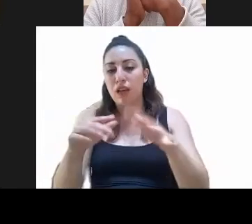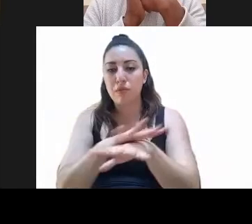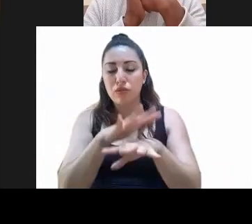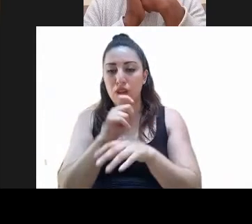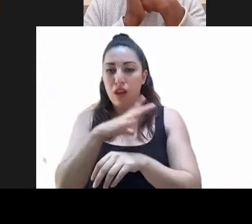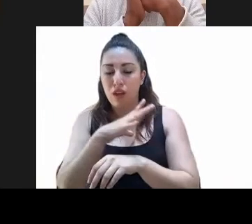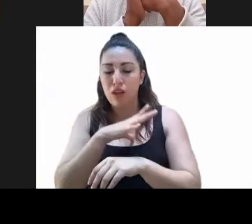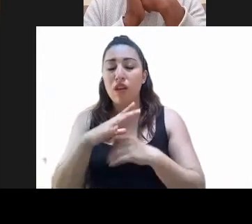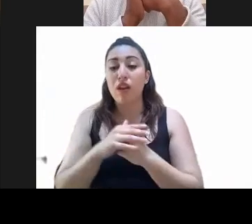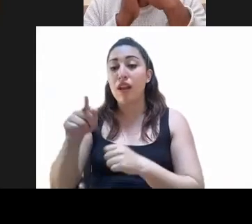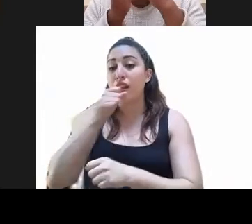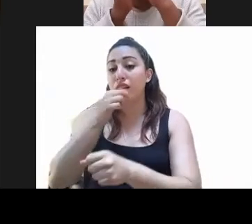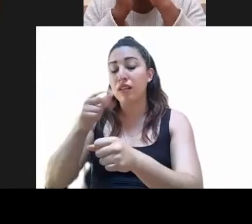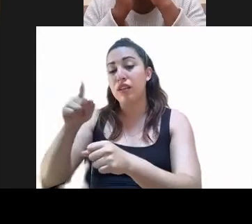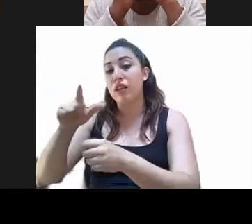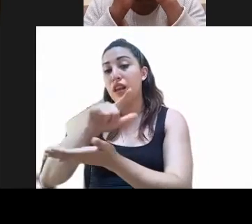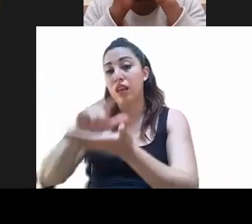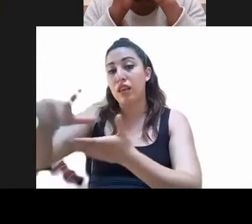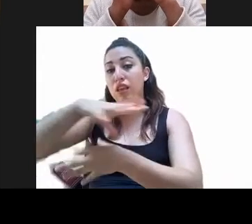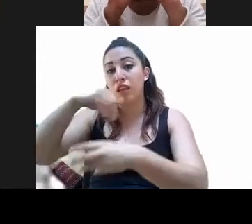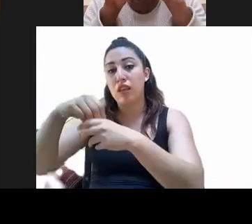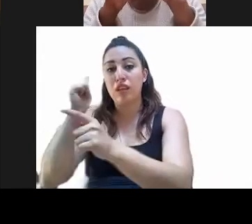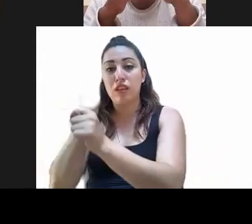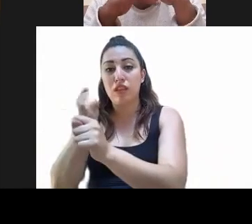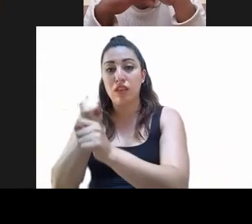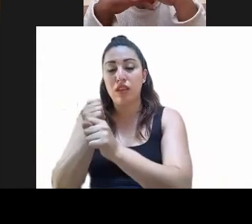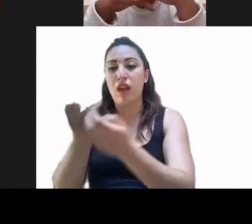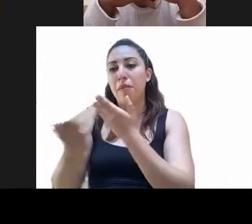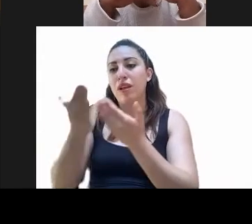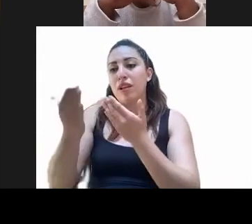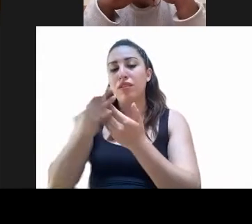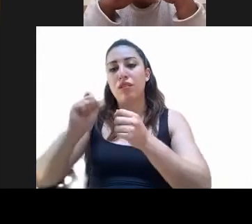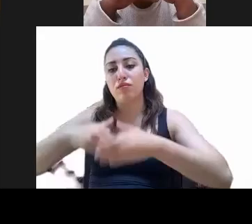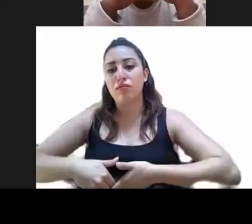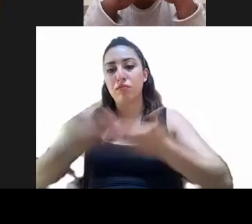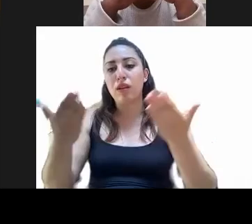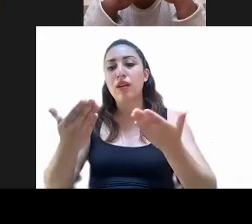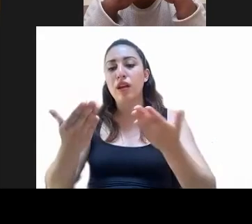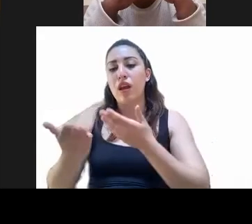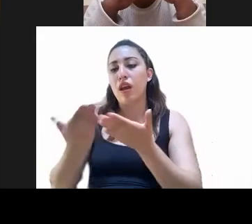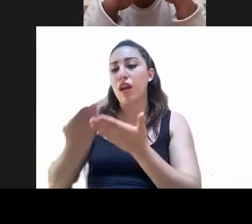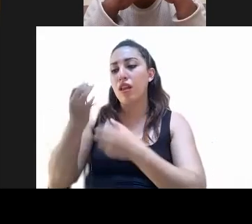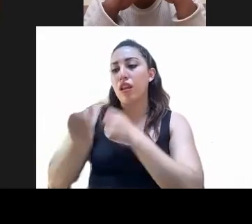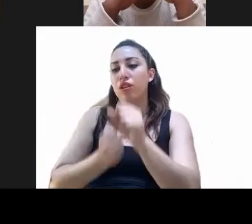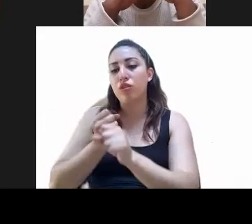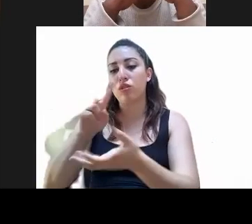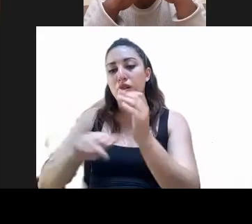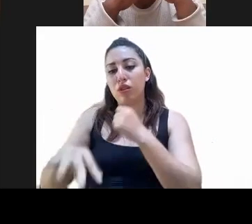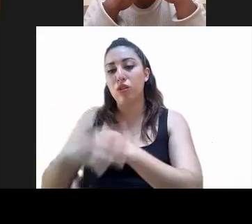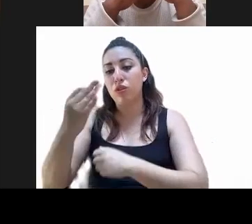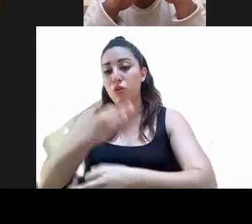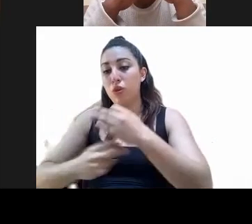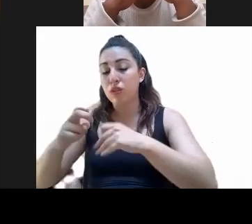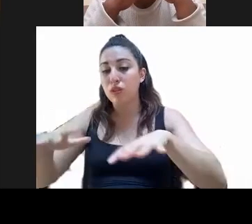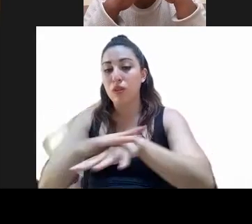movilidad es de data reciente, pues fue expedida en 2014. Consideramos que dichos cambios generarán